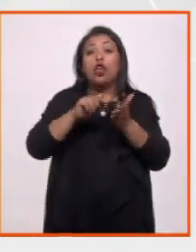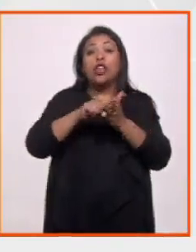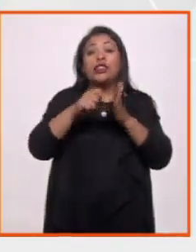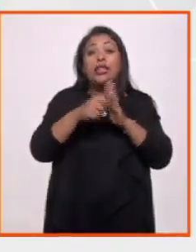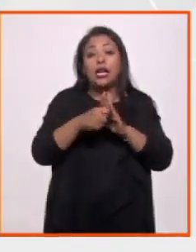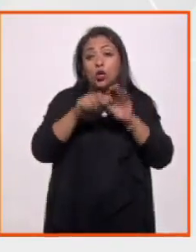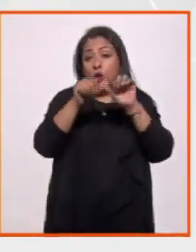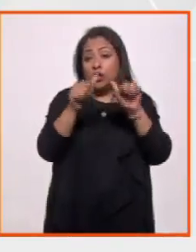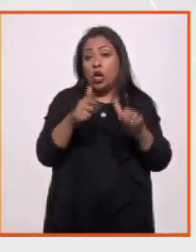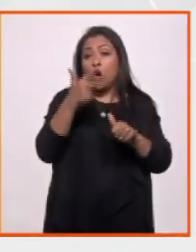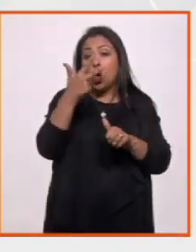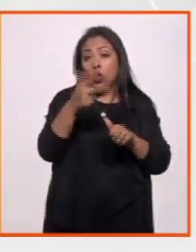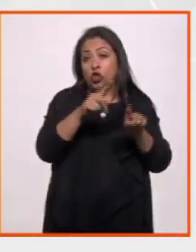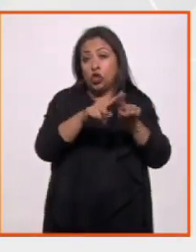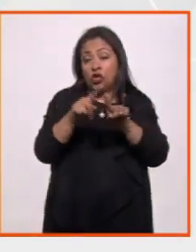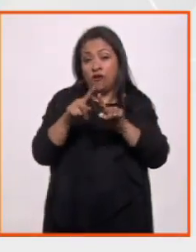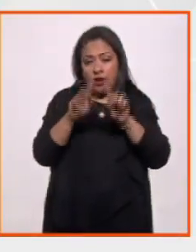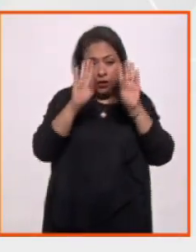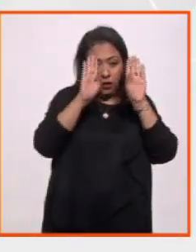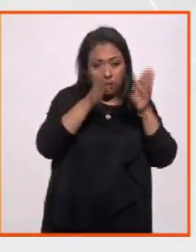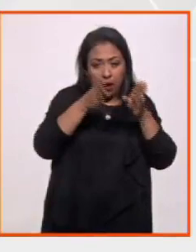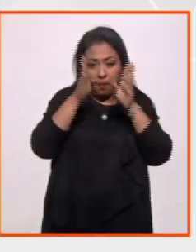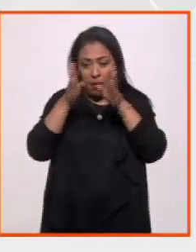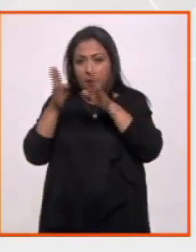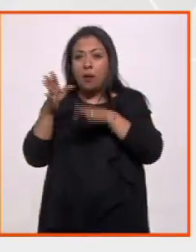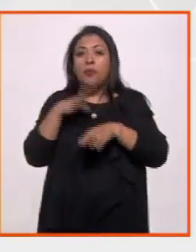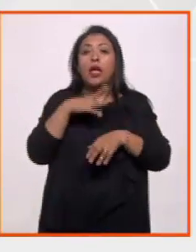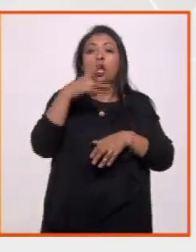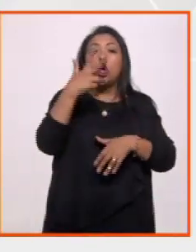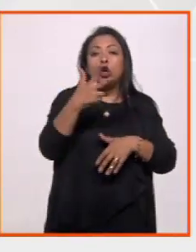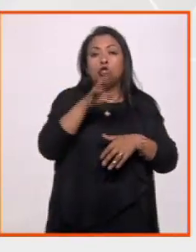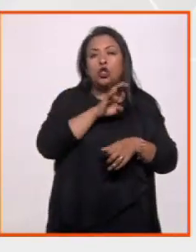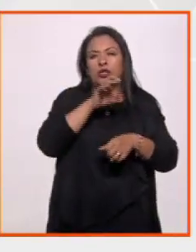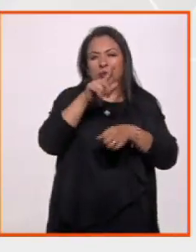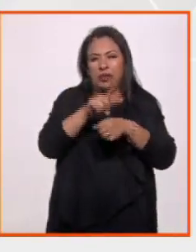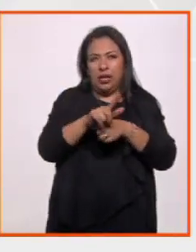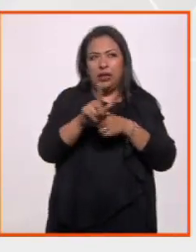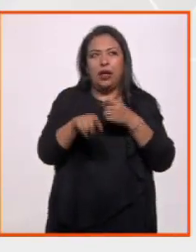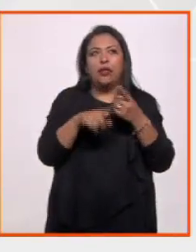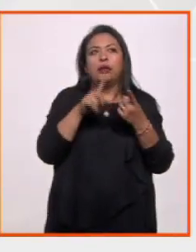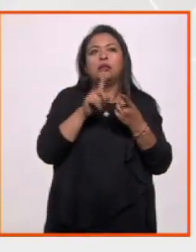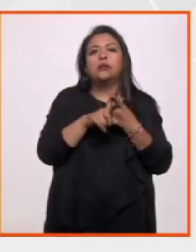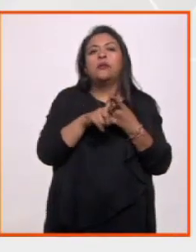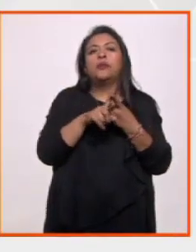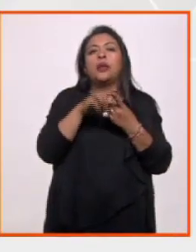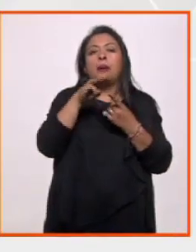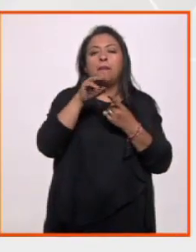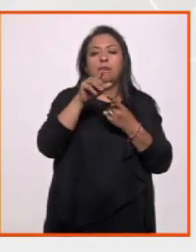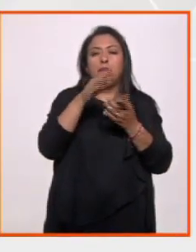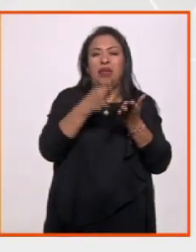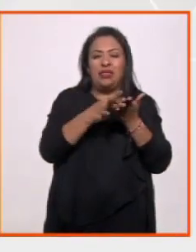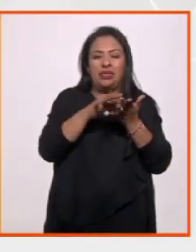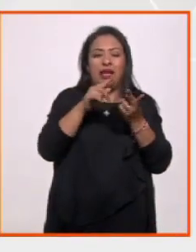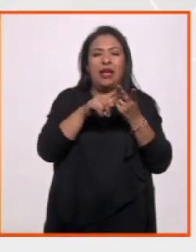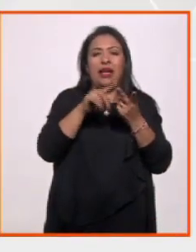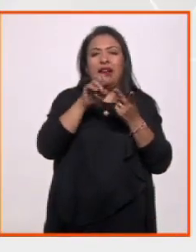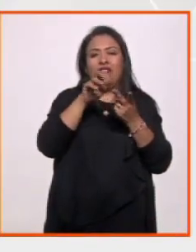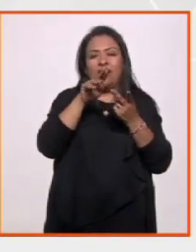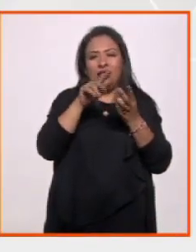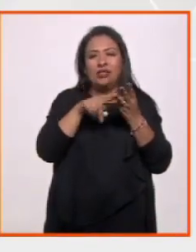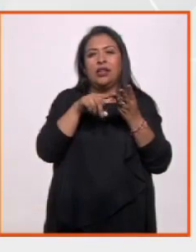formaciones. En la escuela se forman ocho carreras, ocho especialidades. Podremos mencionar metales, evanistería,